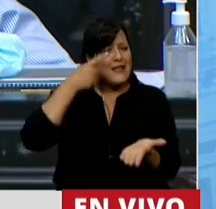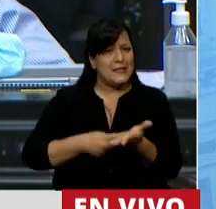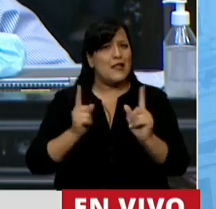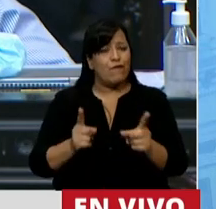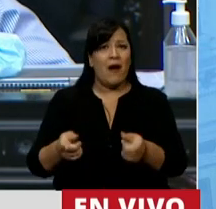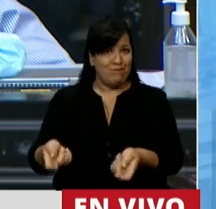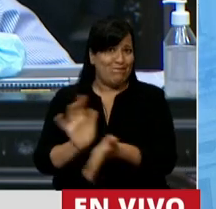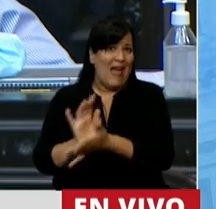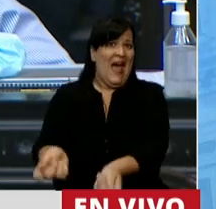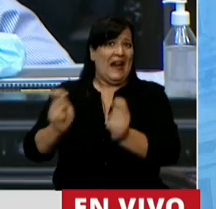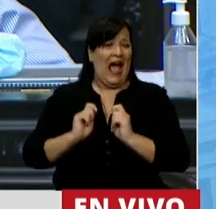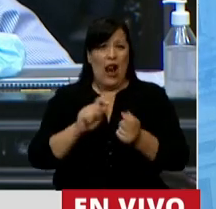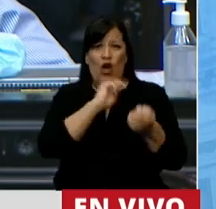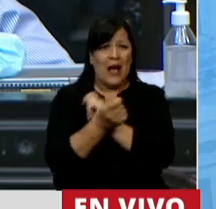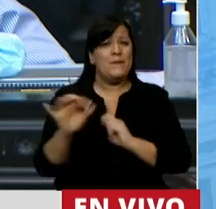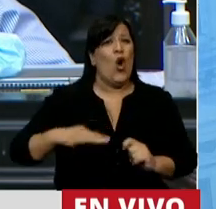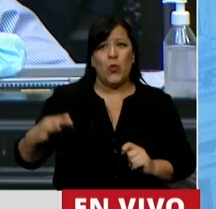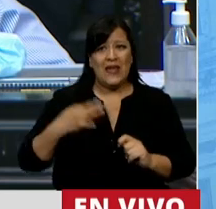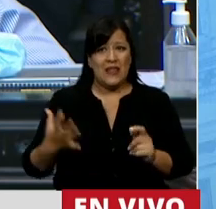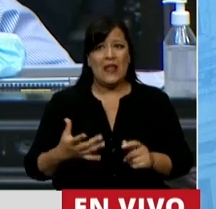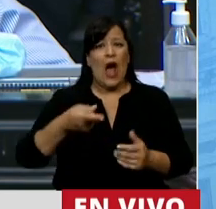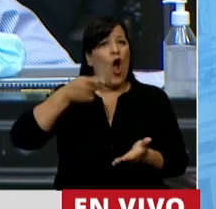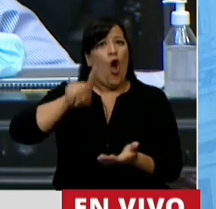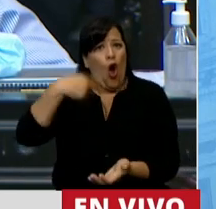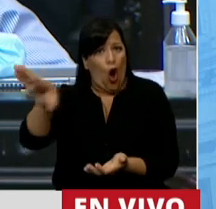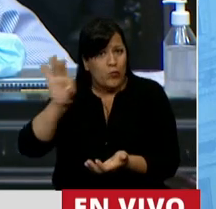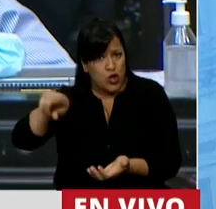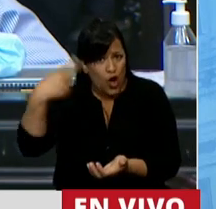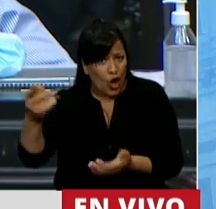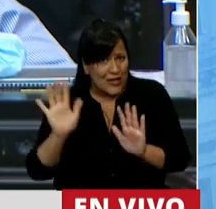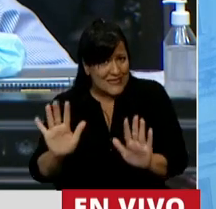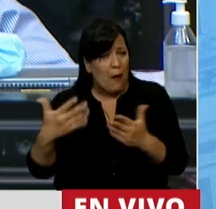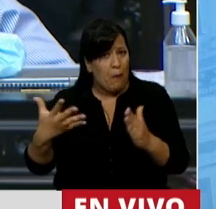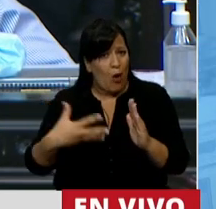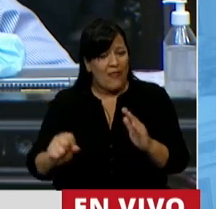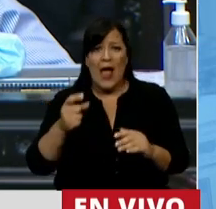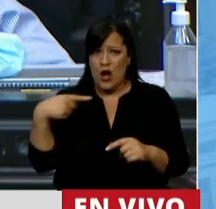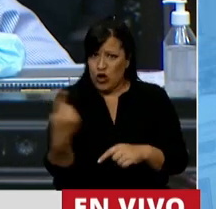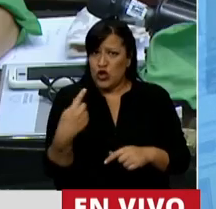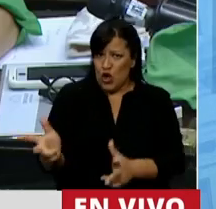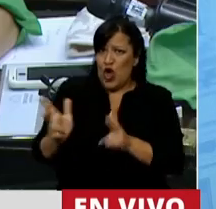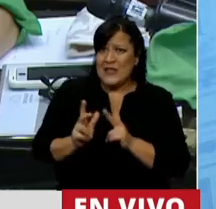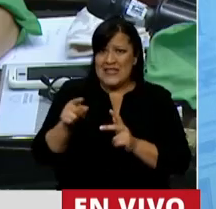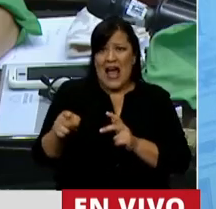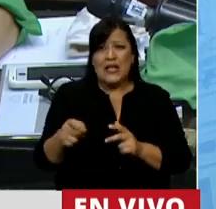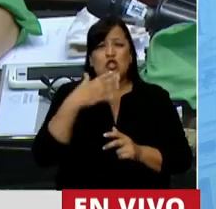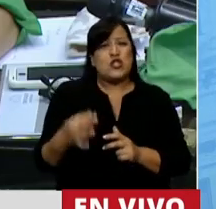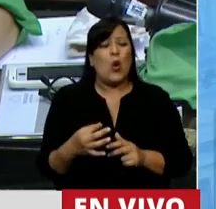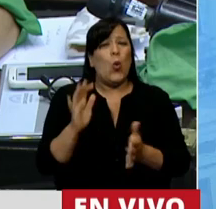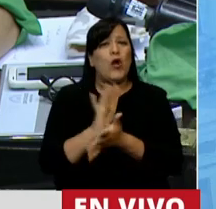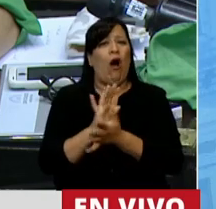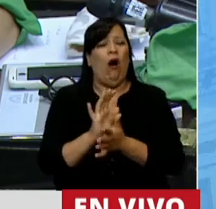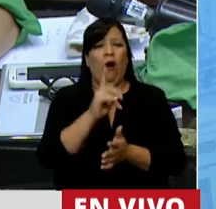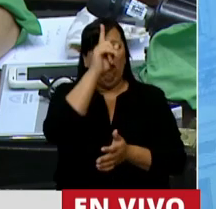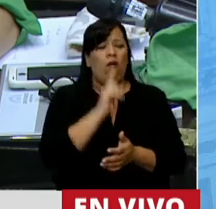cambió la vida. Nos abrazamos a la vida cuando la opción era otra. Cuando nos señalaban y nos decían, eso va a ser un vegetal. Y